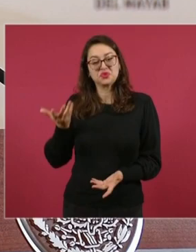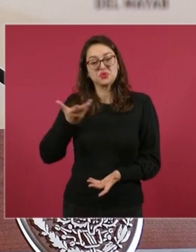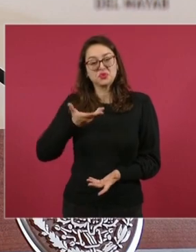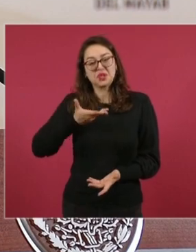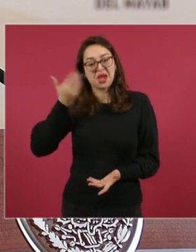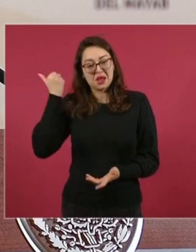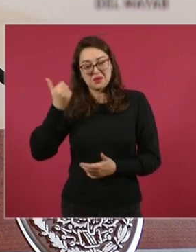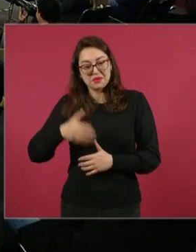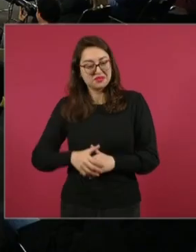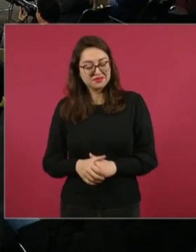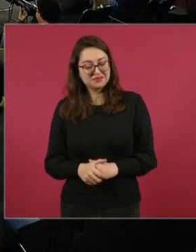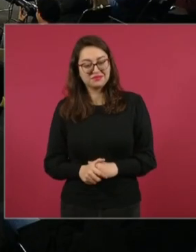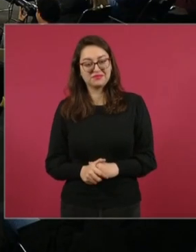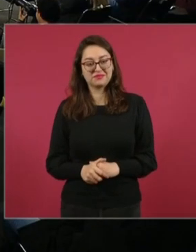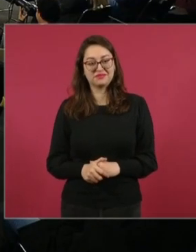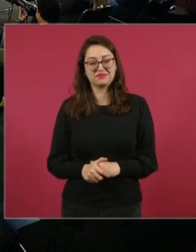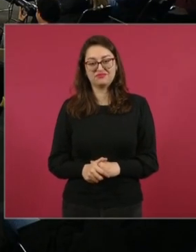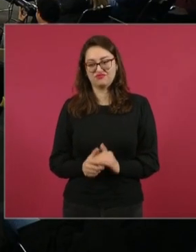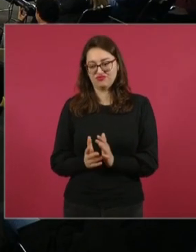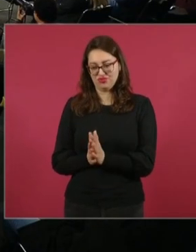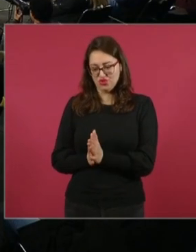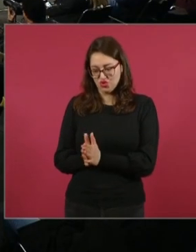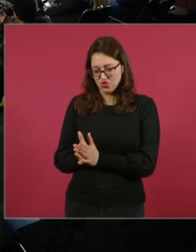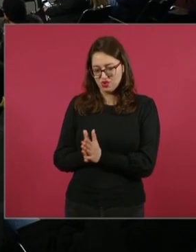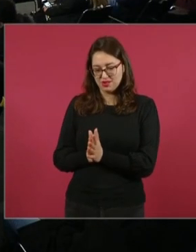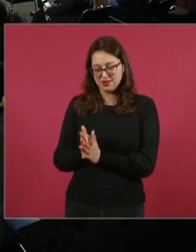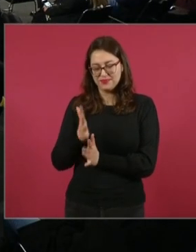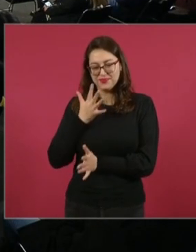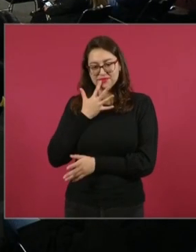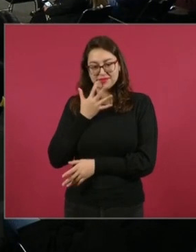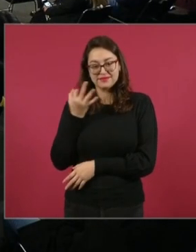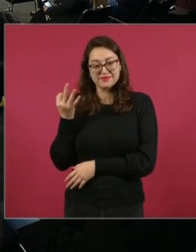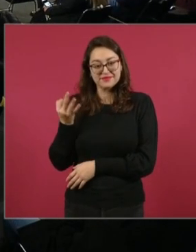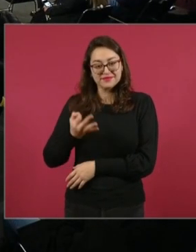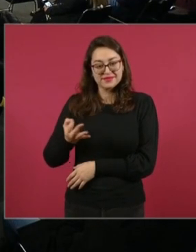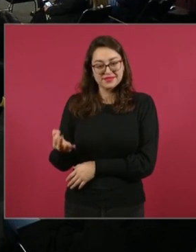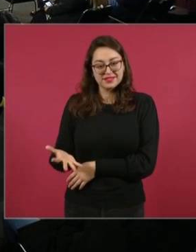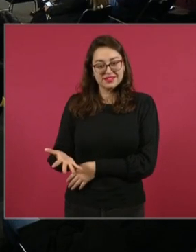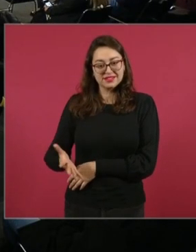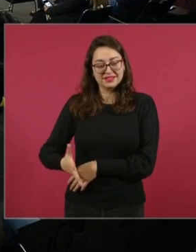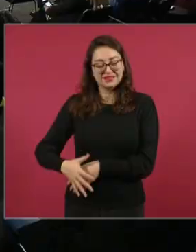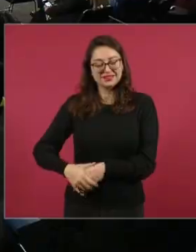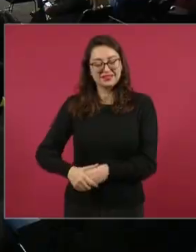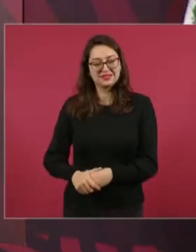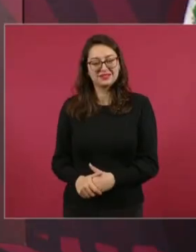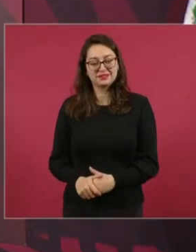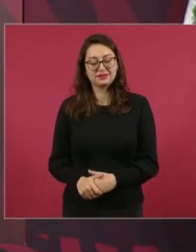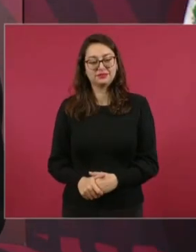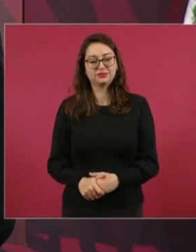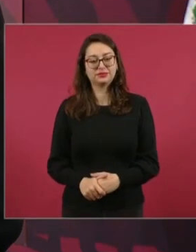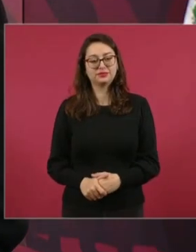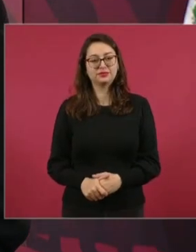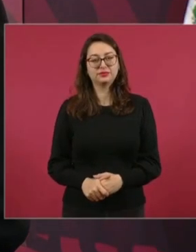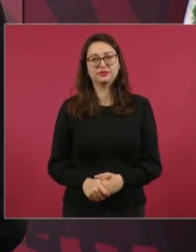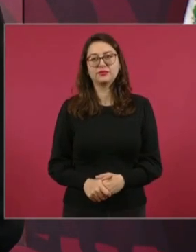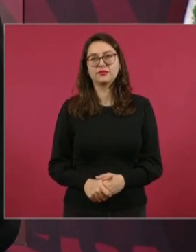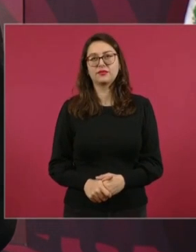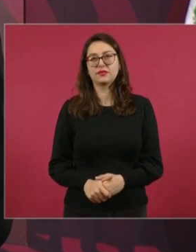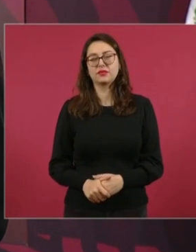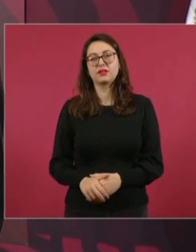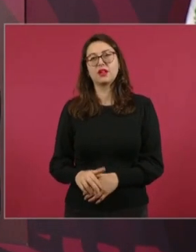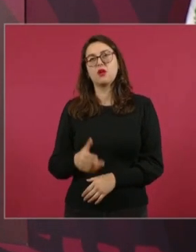república del chocolate. Primero, ¿qué decía Pellicer,